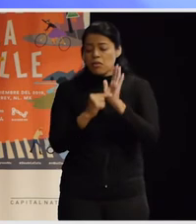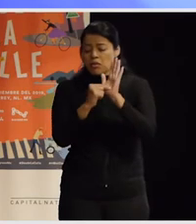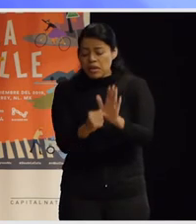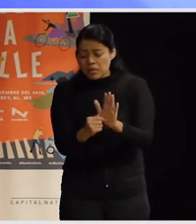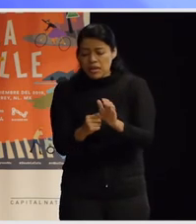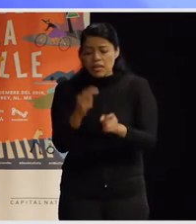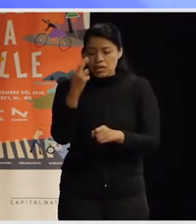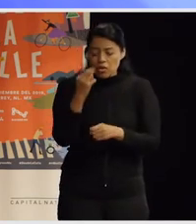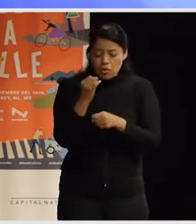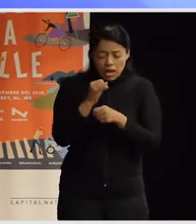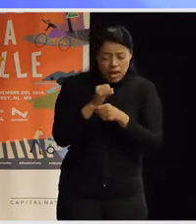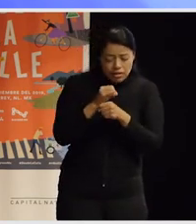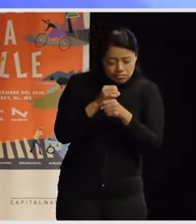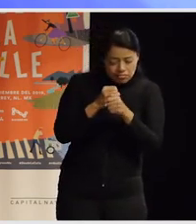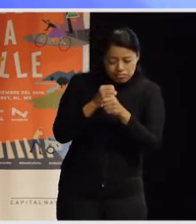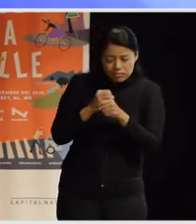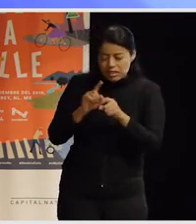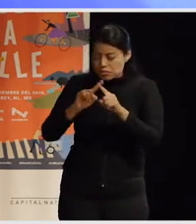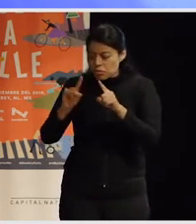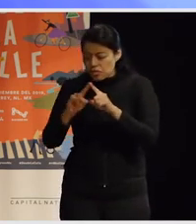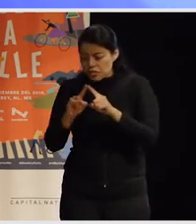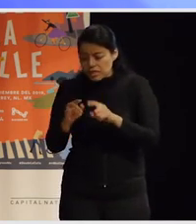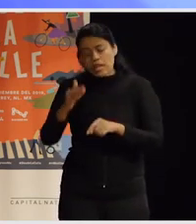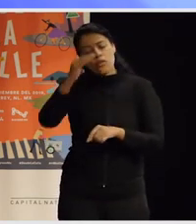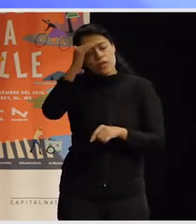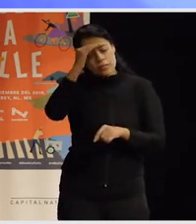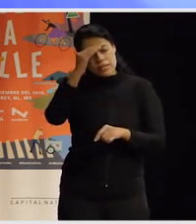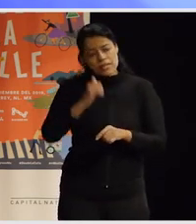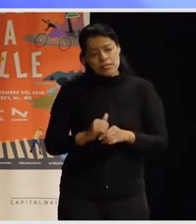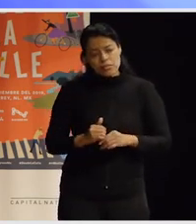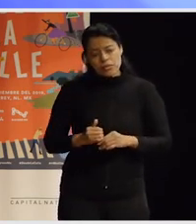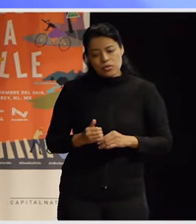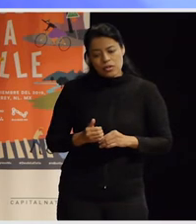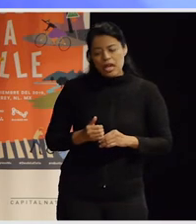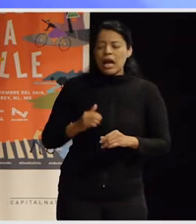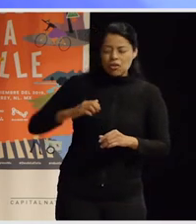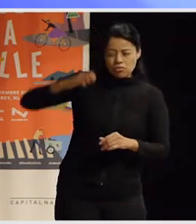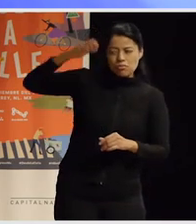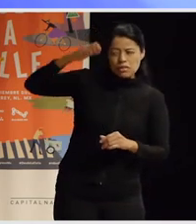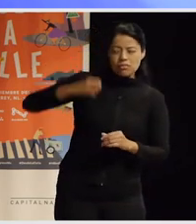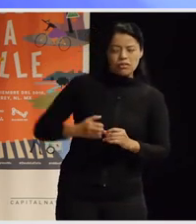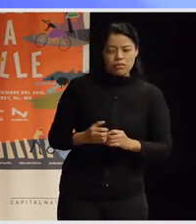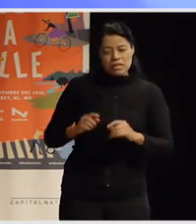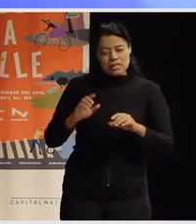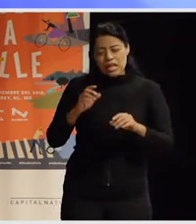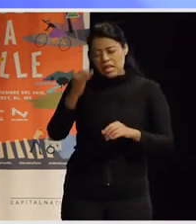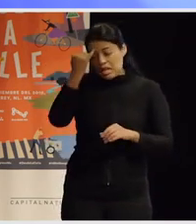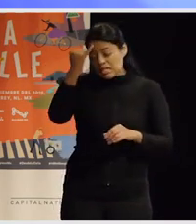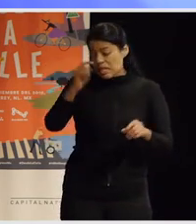información que está ahí va a ser muy distinta a lo que pensamos ya quienes tenemos unos poquitos años más, ¿no?